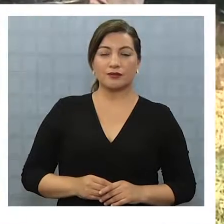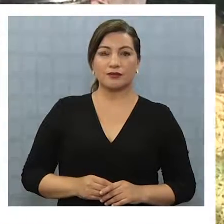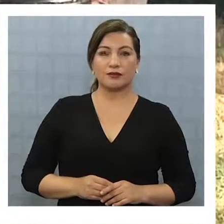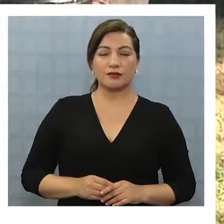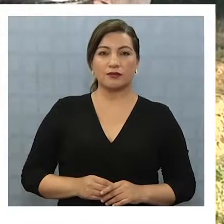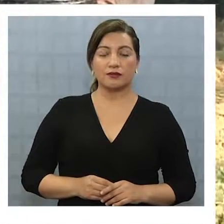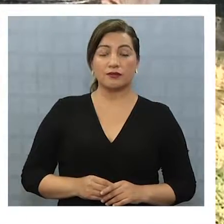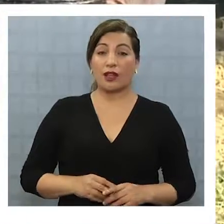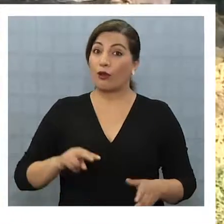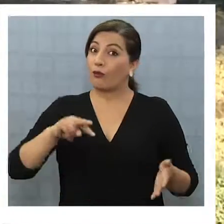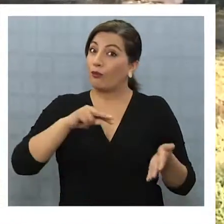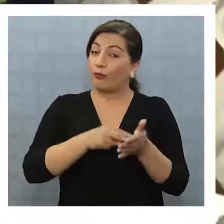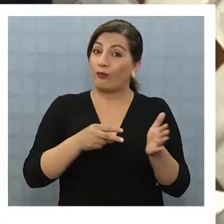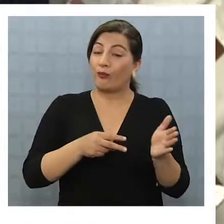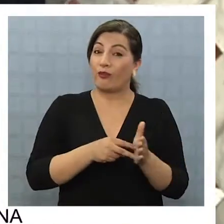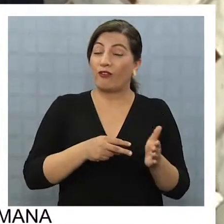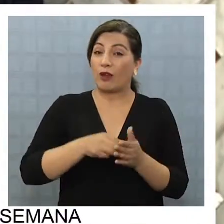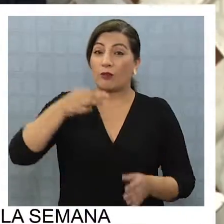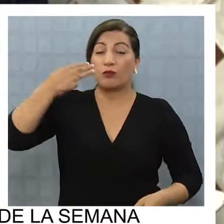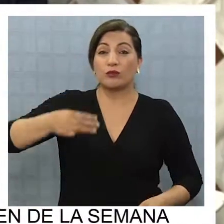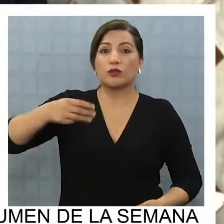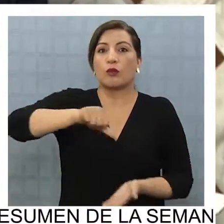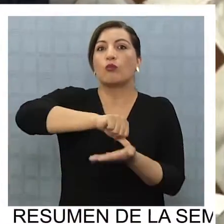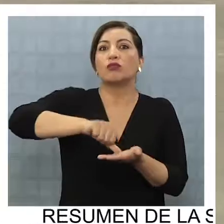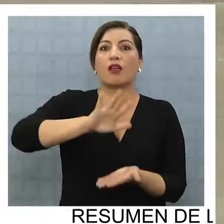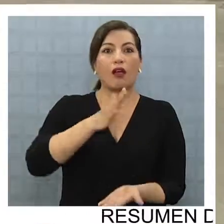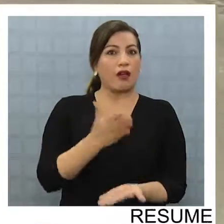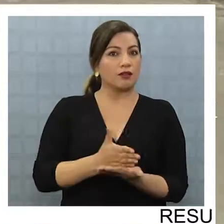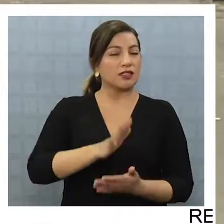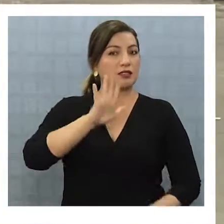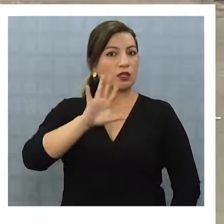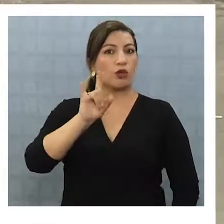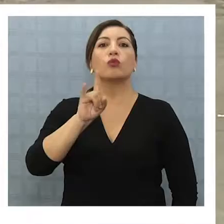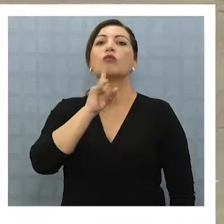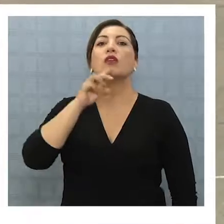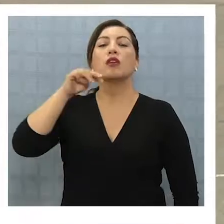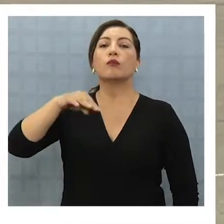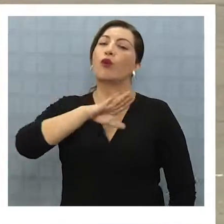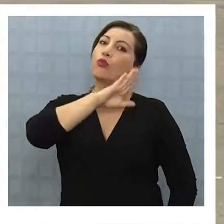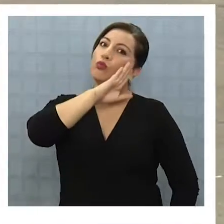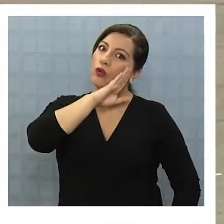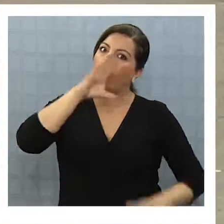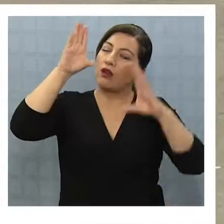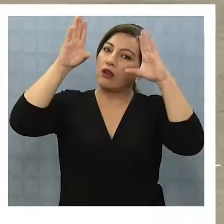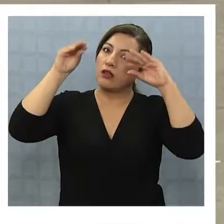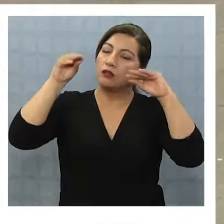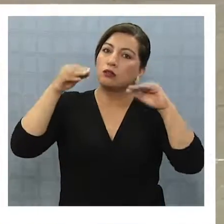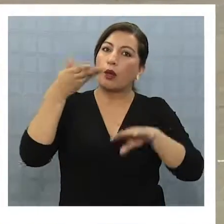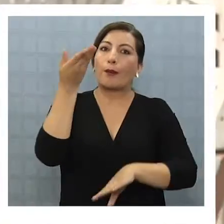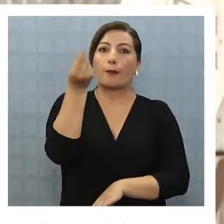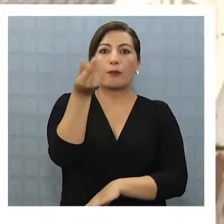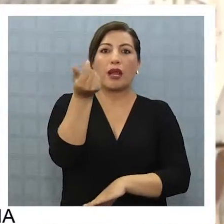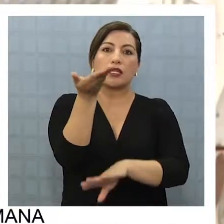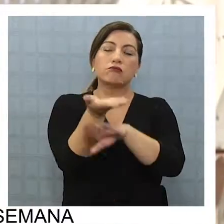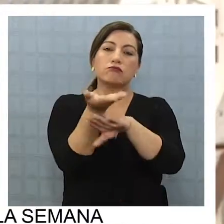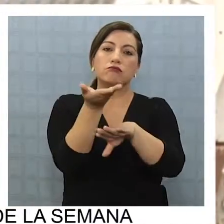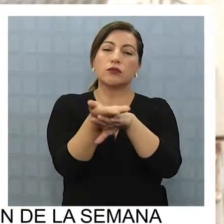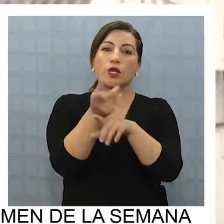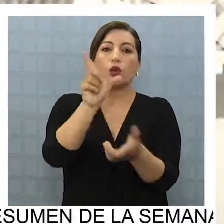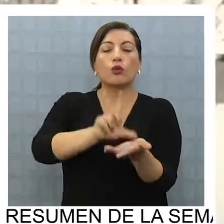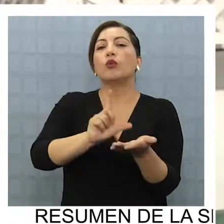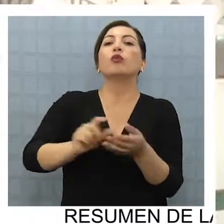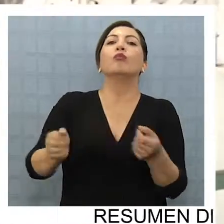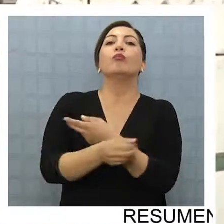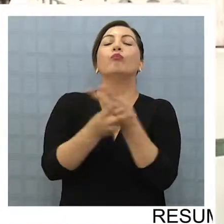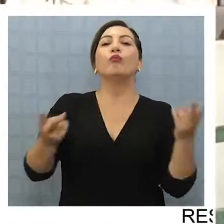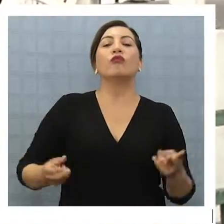La polémica ordenanza municipal que multa con hasta 5 UTMs a quienes duermen, pernoctan o limosnean en los espacios públicos